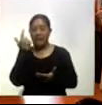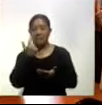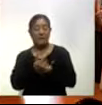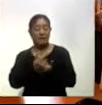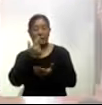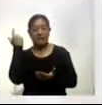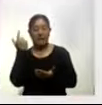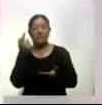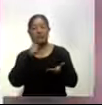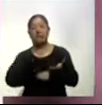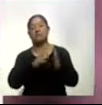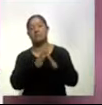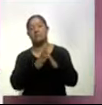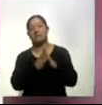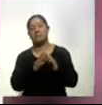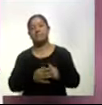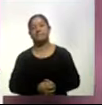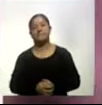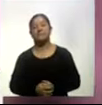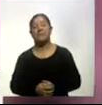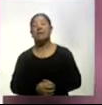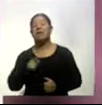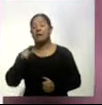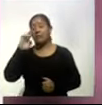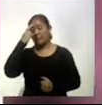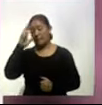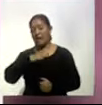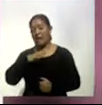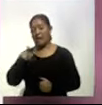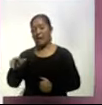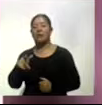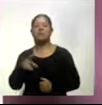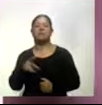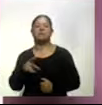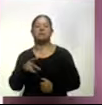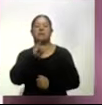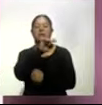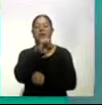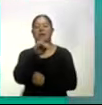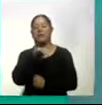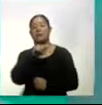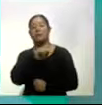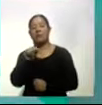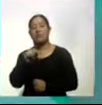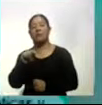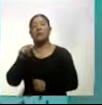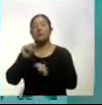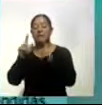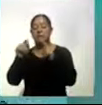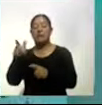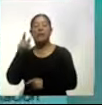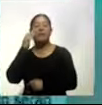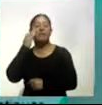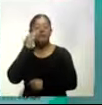fulminante la violencia contra ellas. Cabe señalar que a través de sus cuentas oficiales y en guión bajo Tlaxcala en Facebook y Twitter